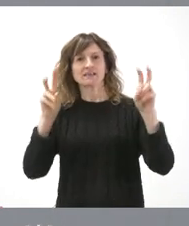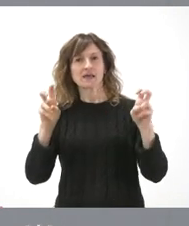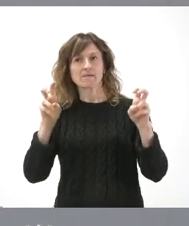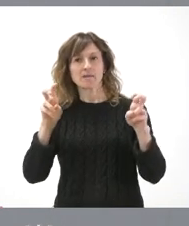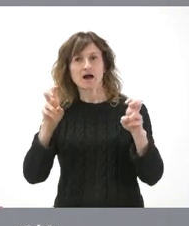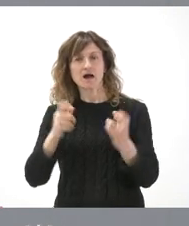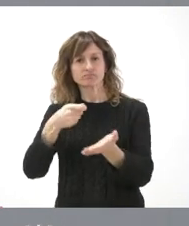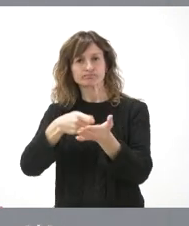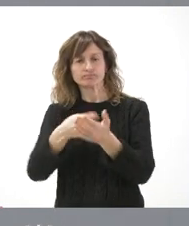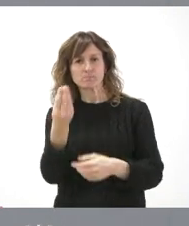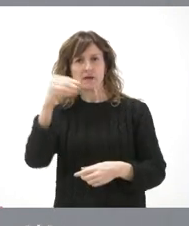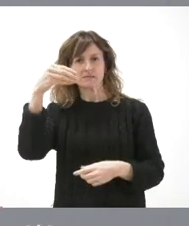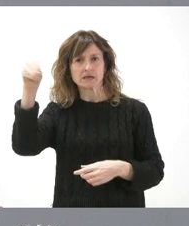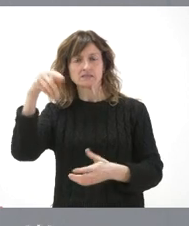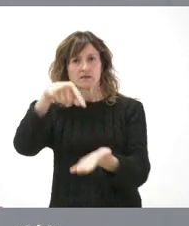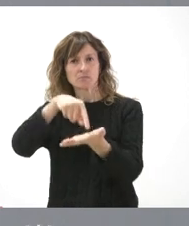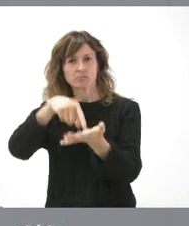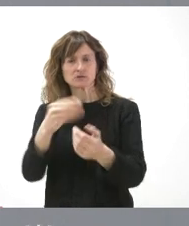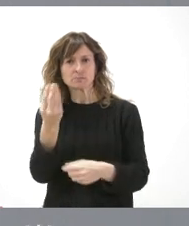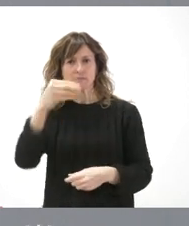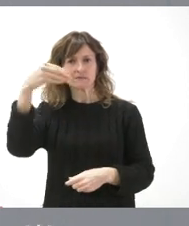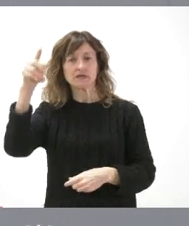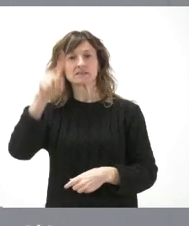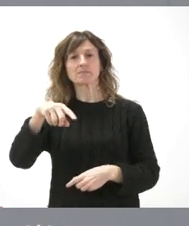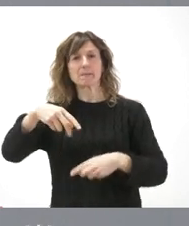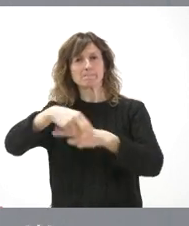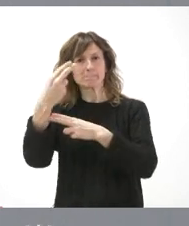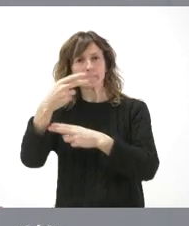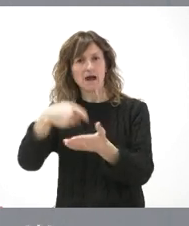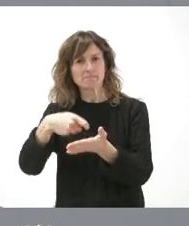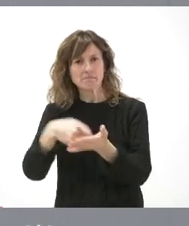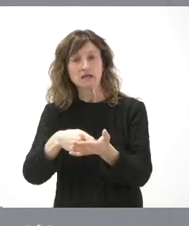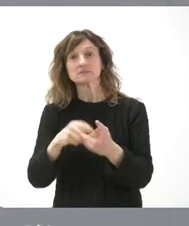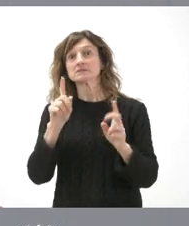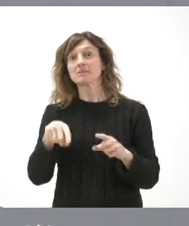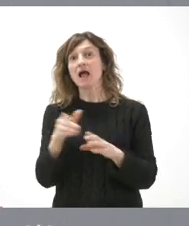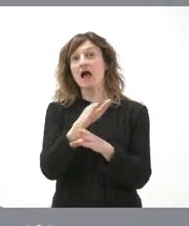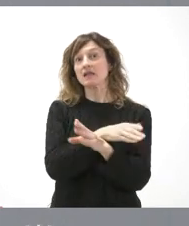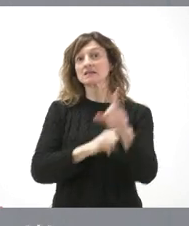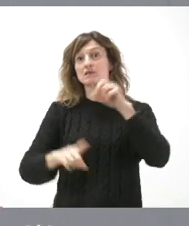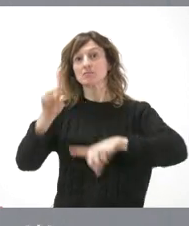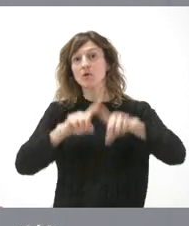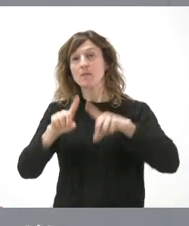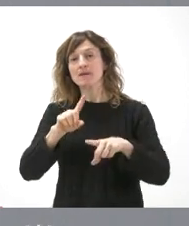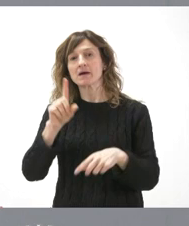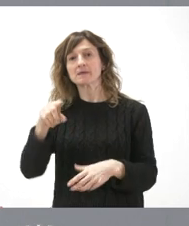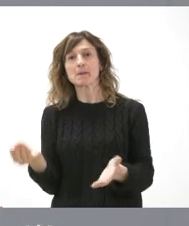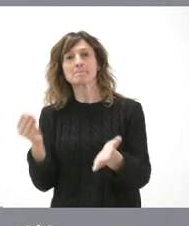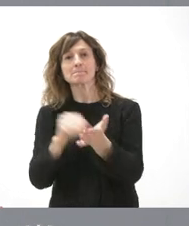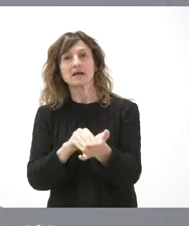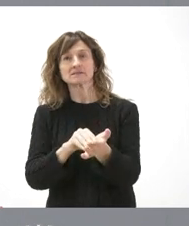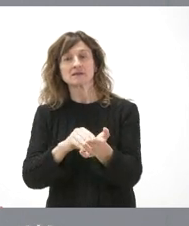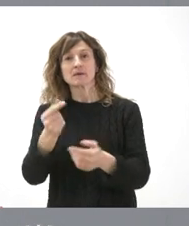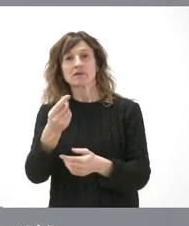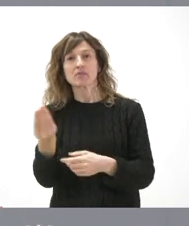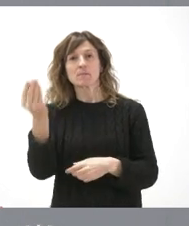las aportaciones económicas, los impuestos que tienen que pagar, también el coste de los peajes, y a un problema previo que ya existía se une este incremento de